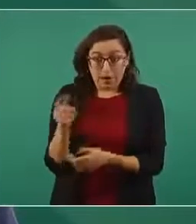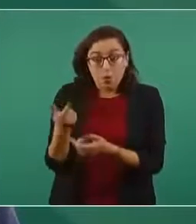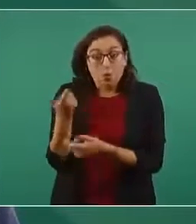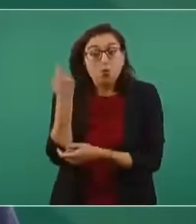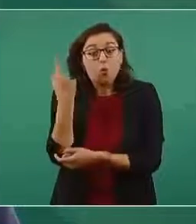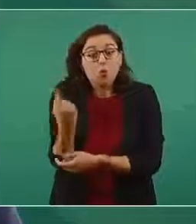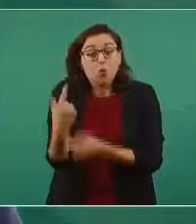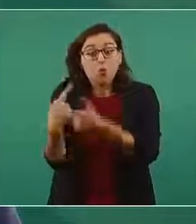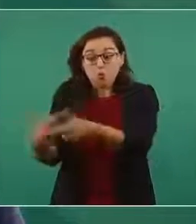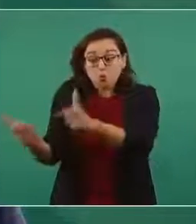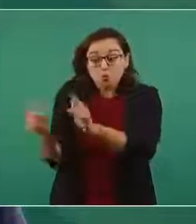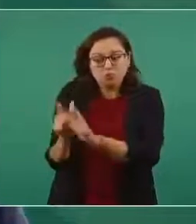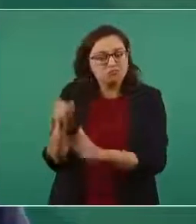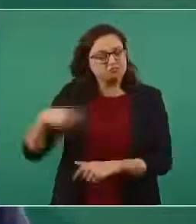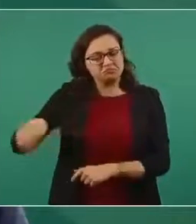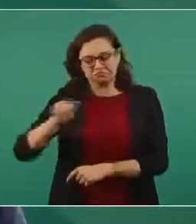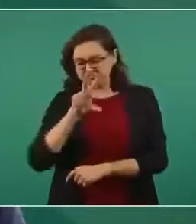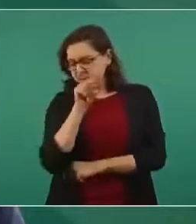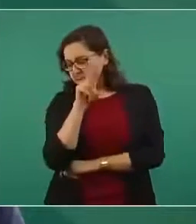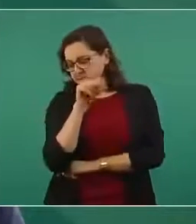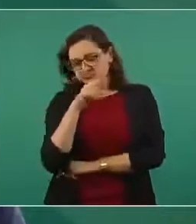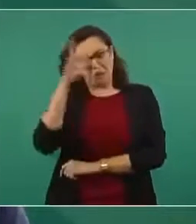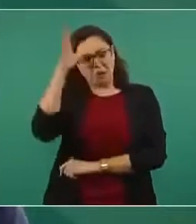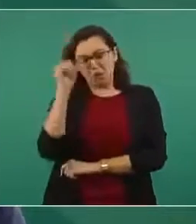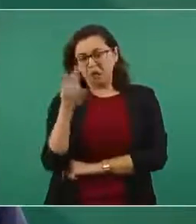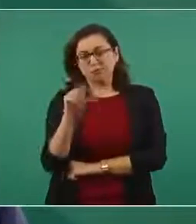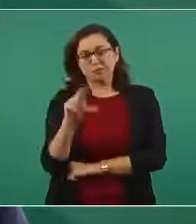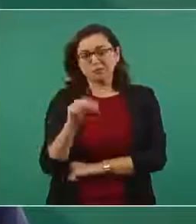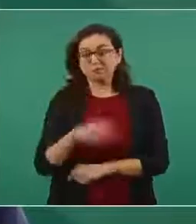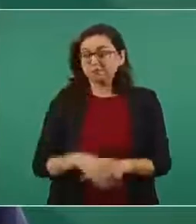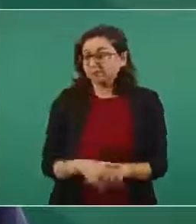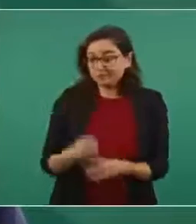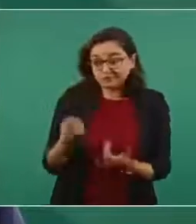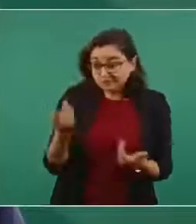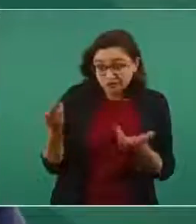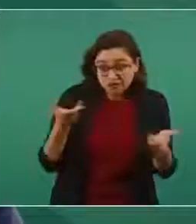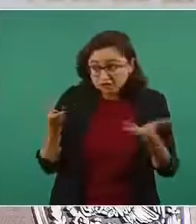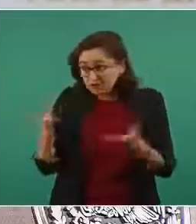pero como no hubo consenso se decidió